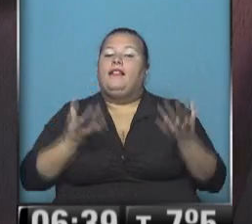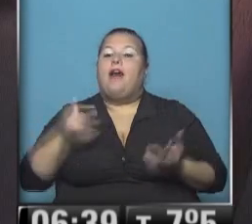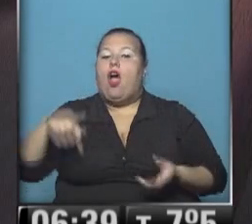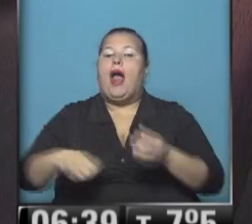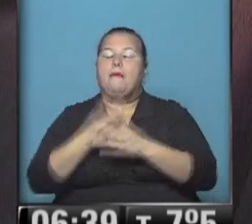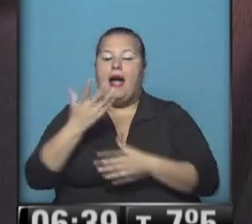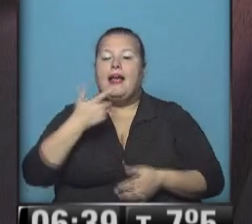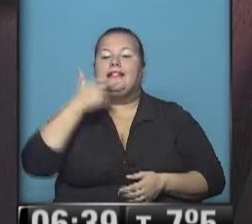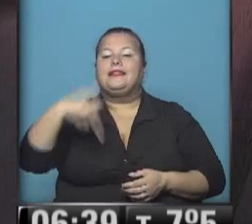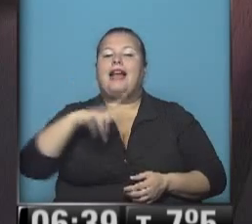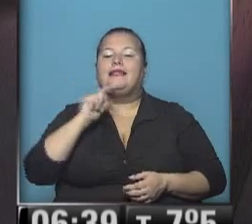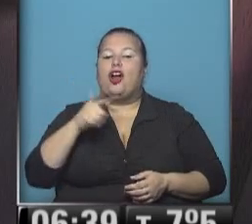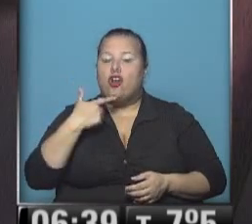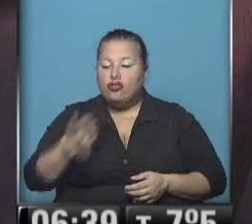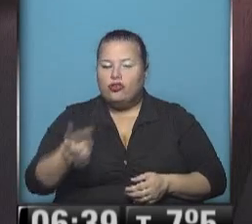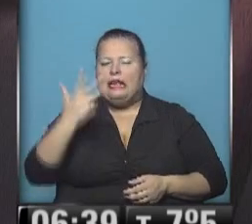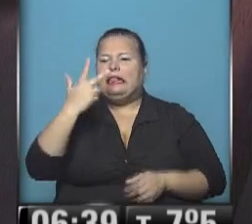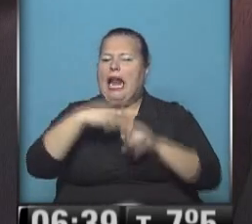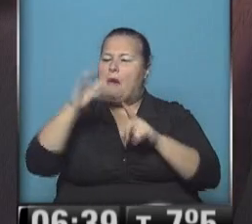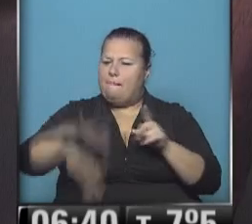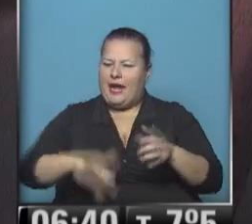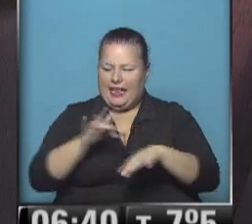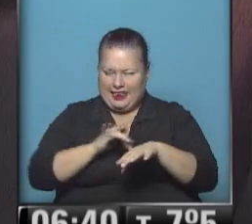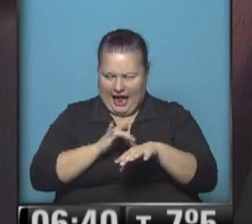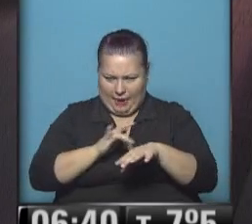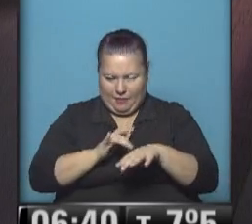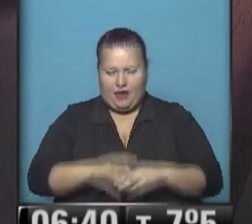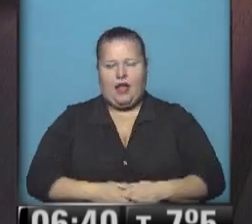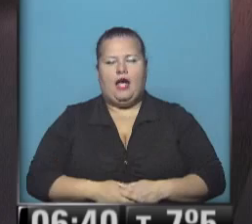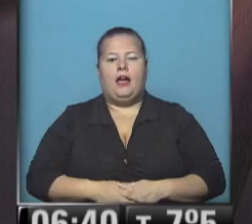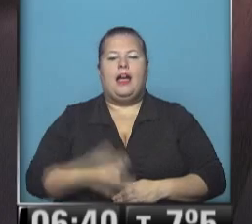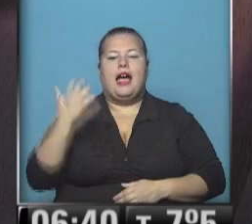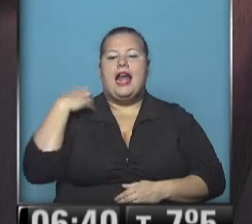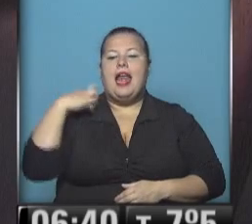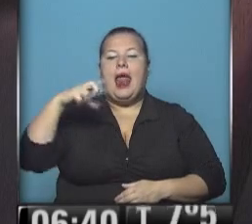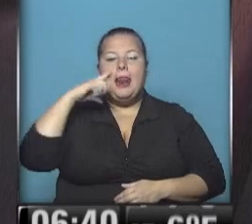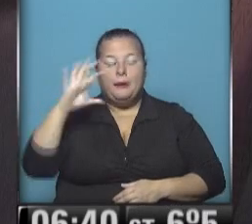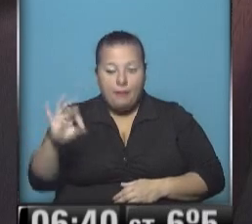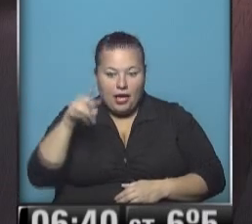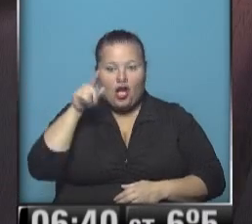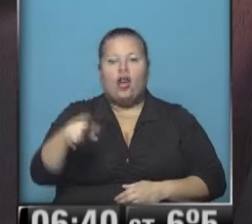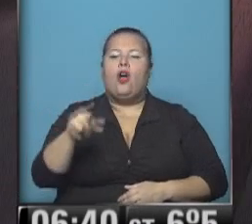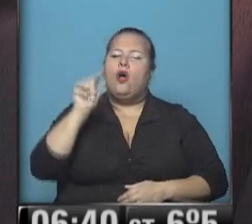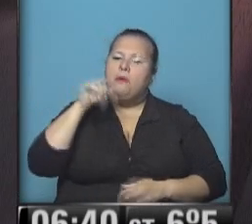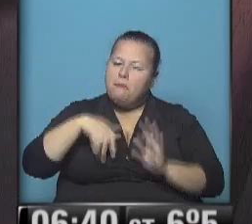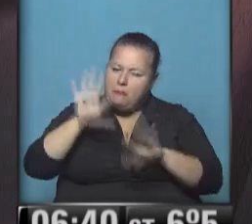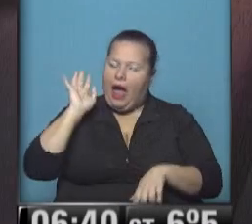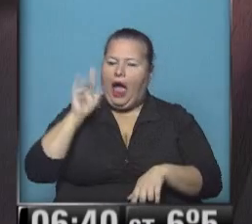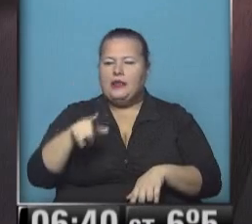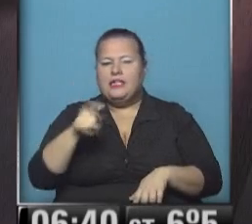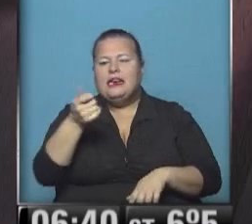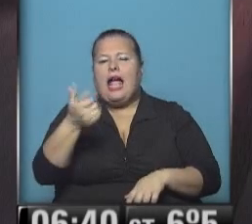mañana? Santa Rosa, menos de 3 grados la sensación térmica. General Pico está allí, un poquito más,